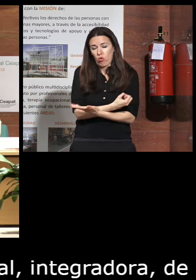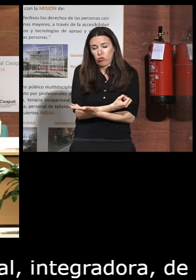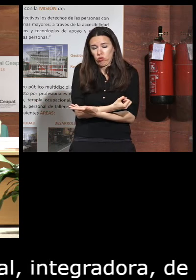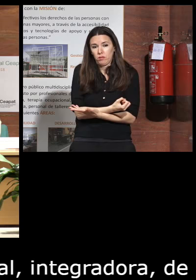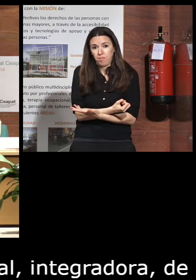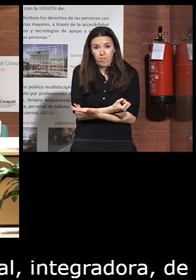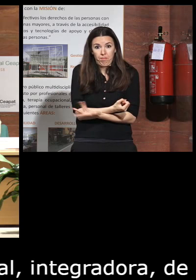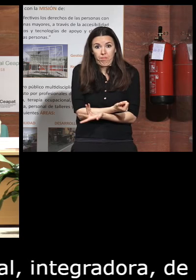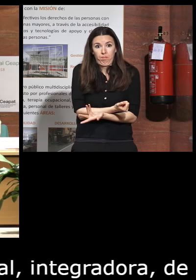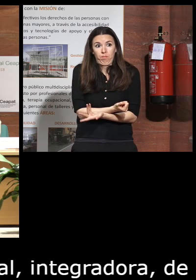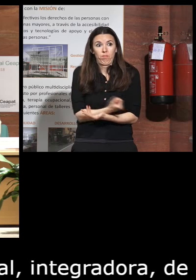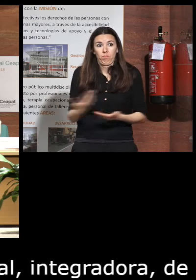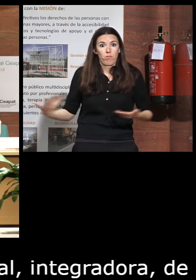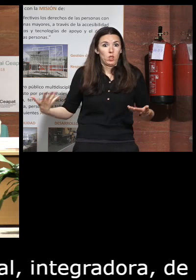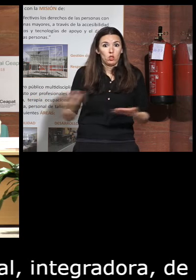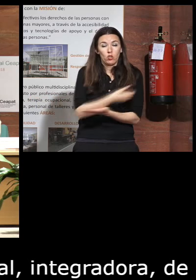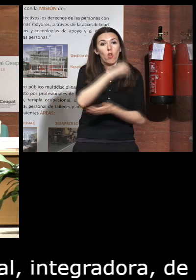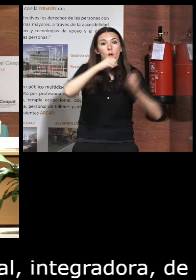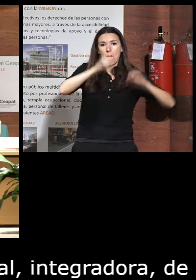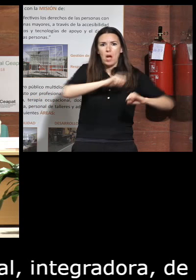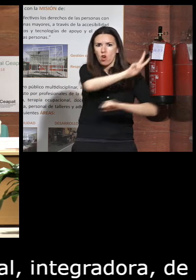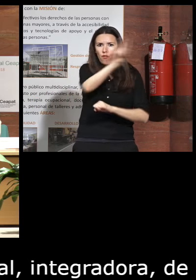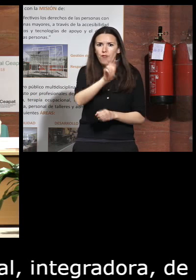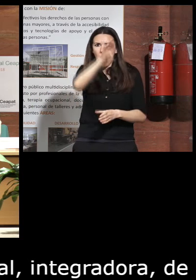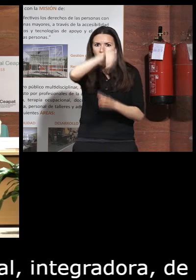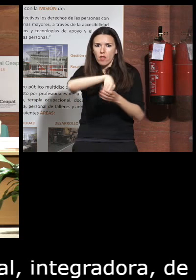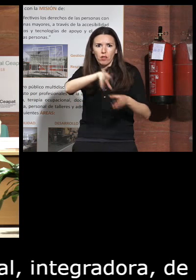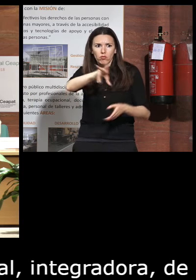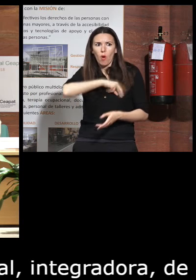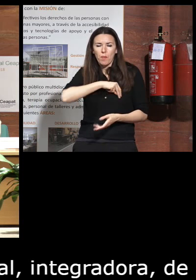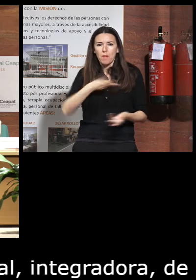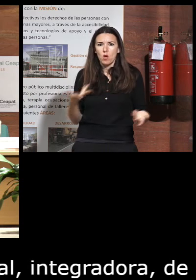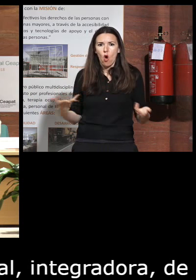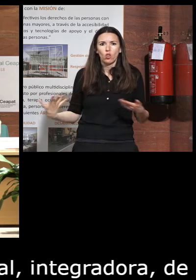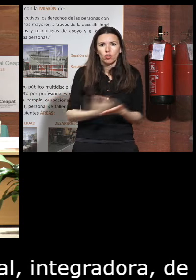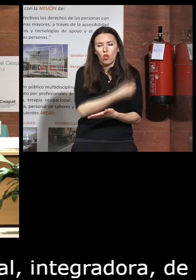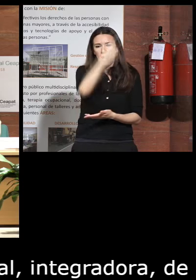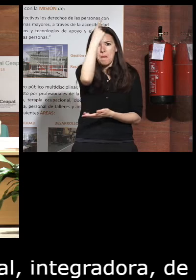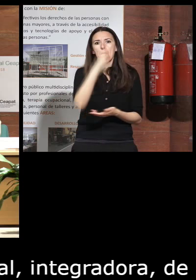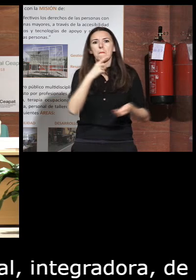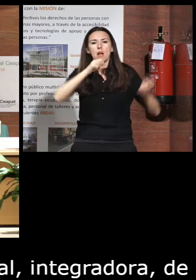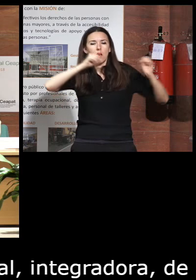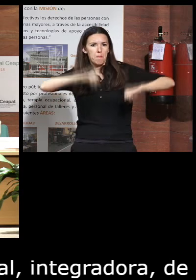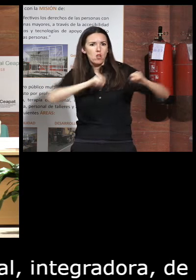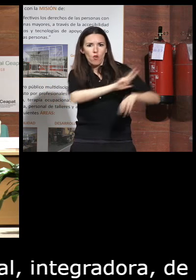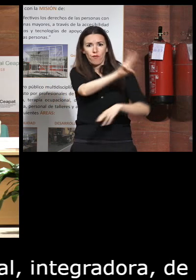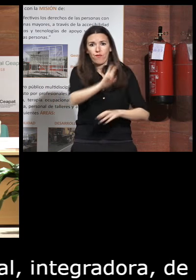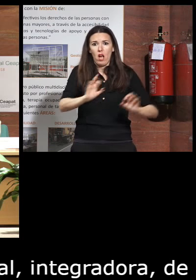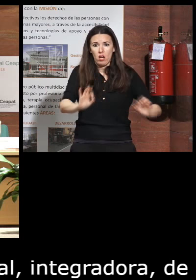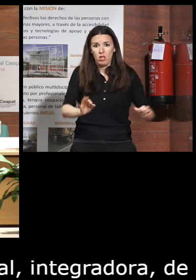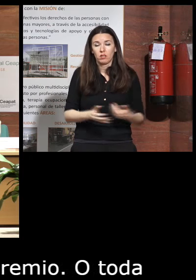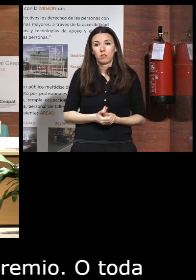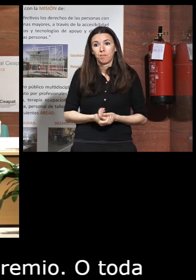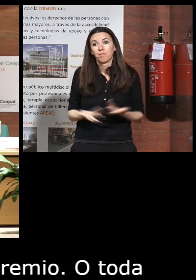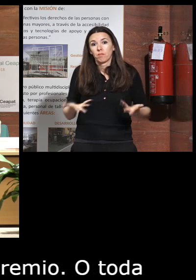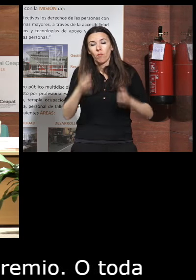todo mayor vale dentro de ese premio ¿no? toda imagen de mayor sirve y bueno